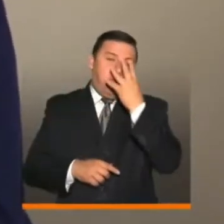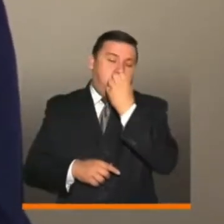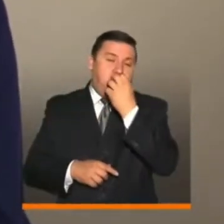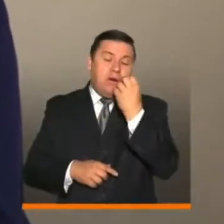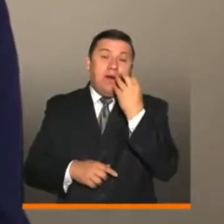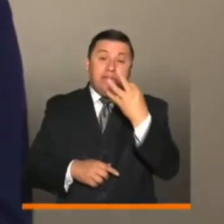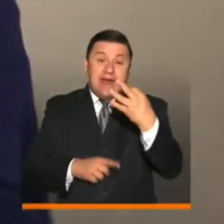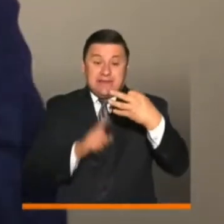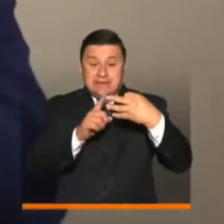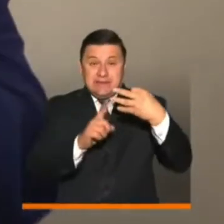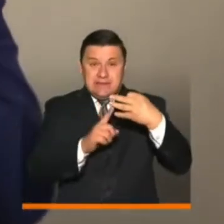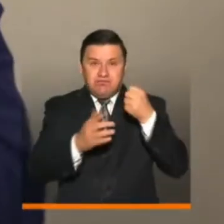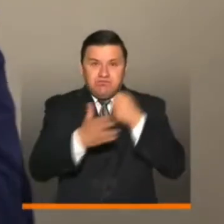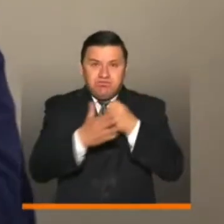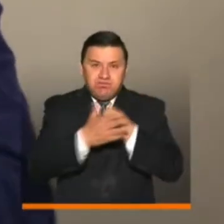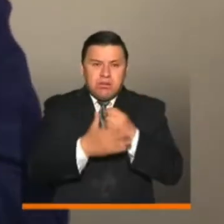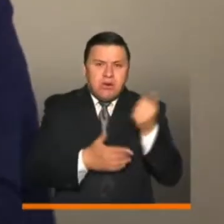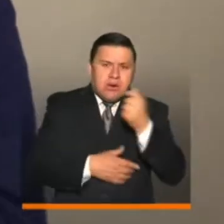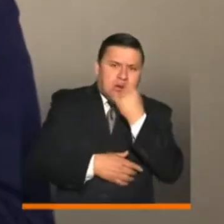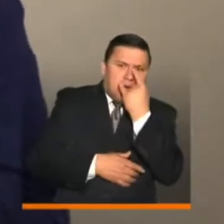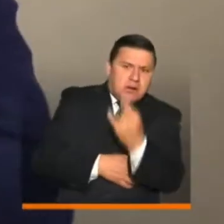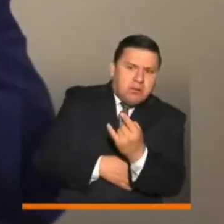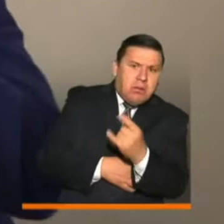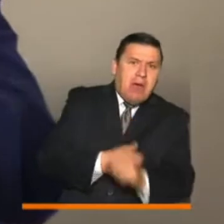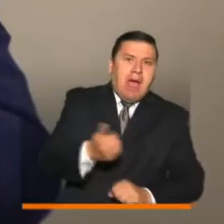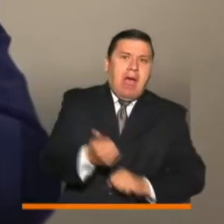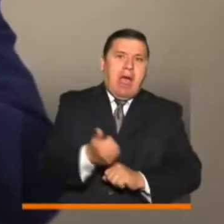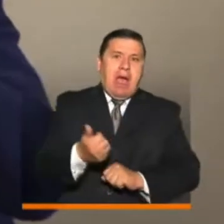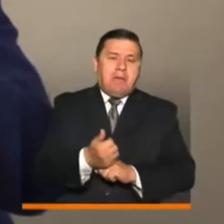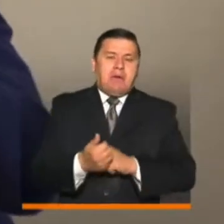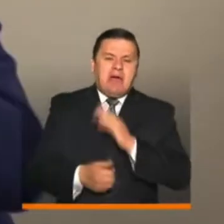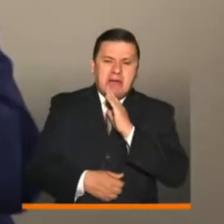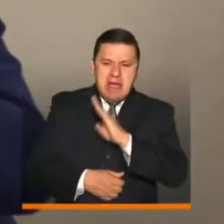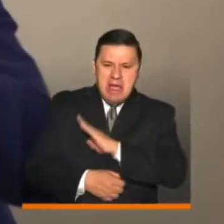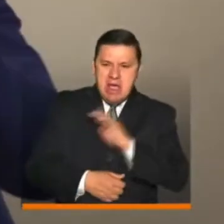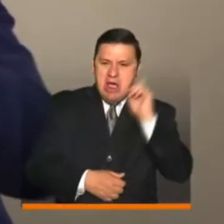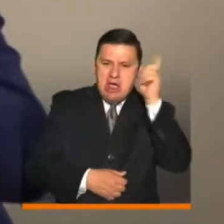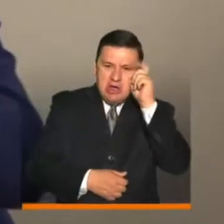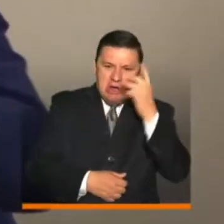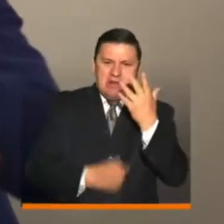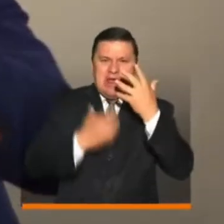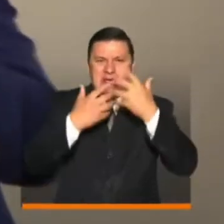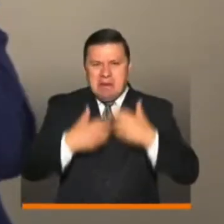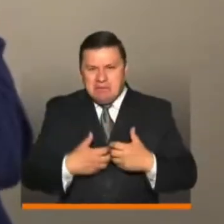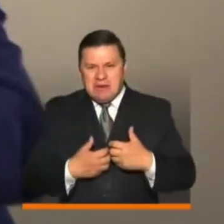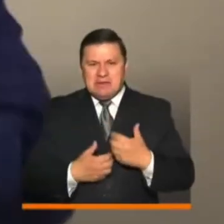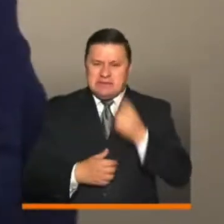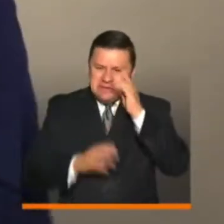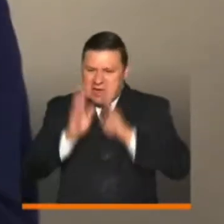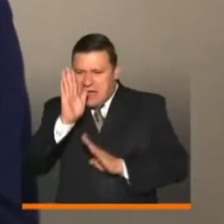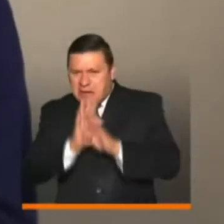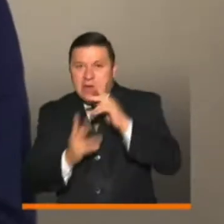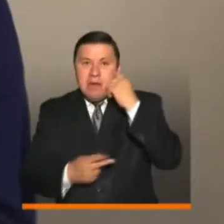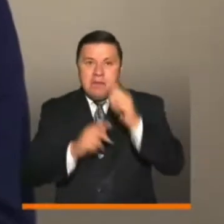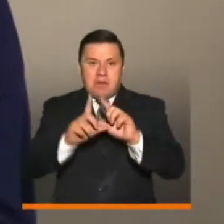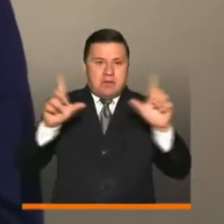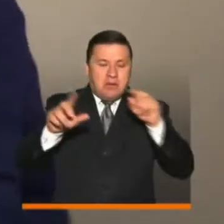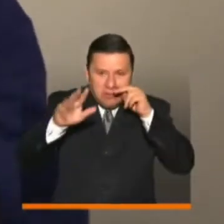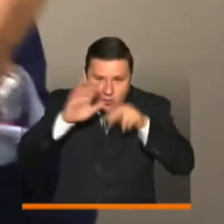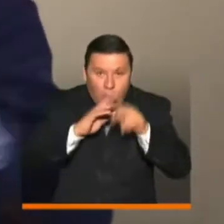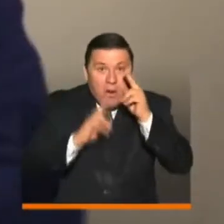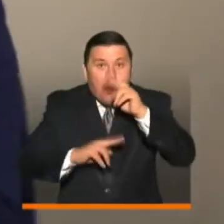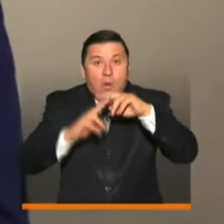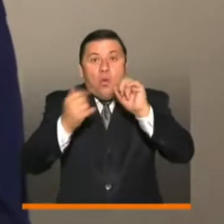emprendedores colombianos ya han sido apoyados por la industria, estuvieron alcaldes, gobernadores, empresas, emprendedores visitando la plataforma.